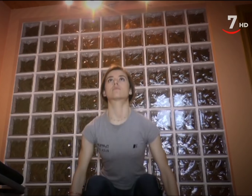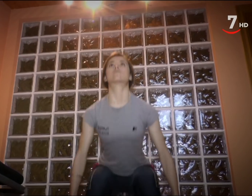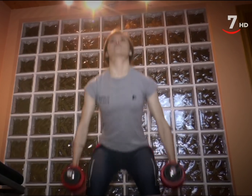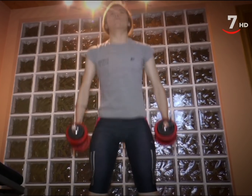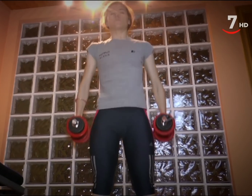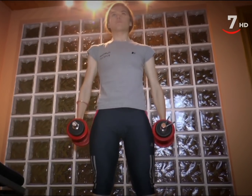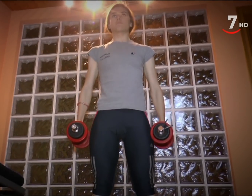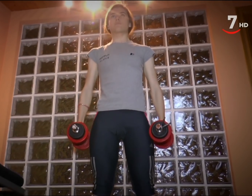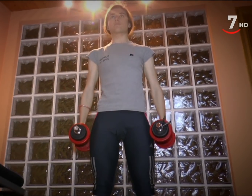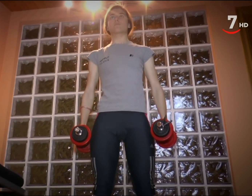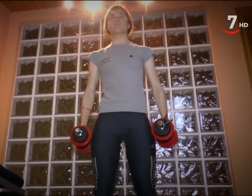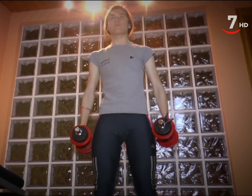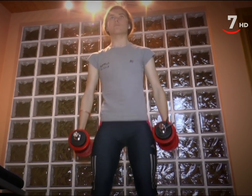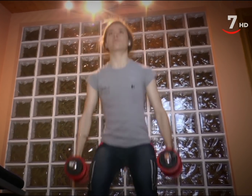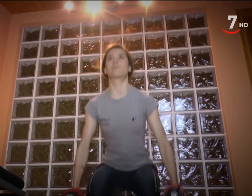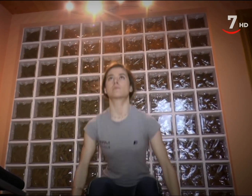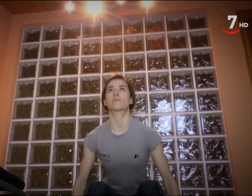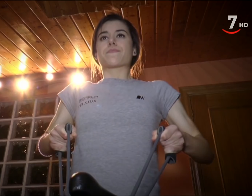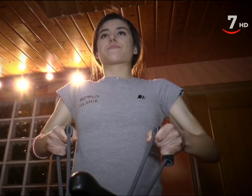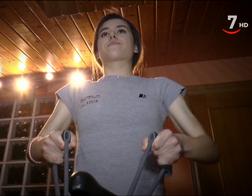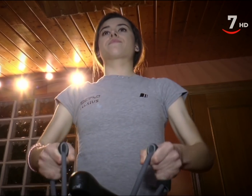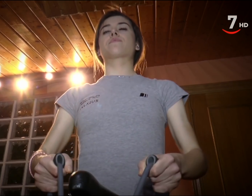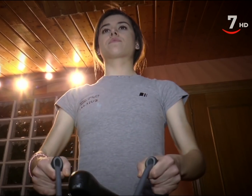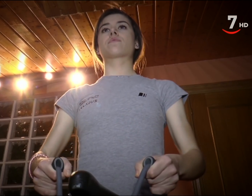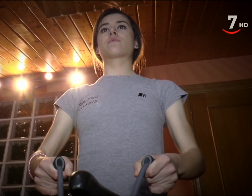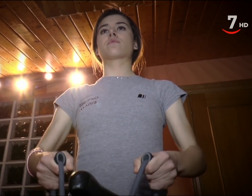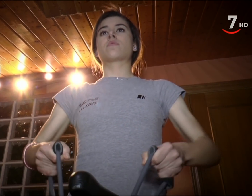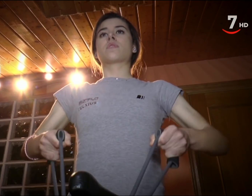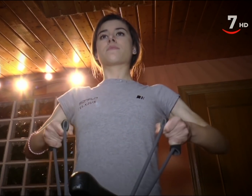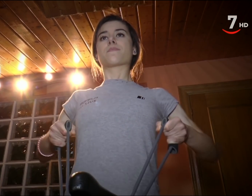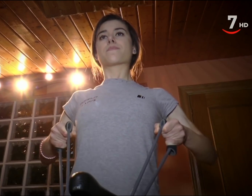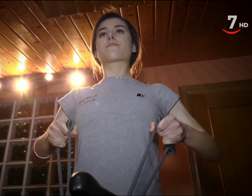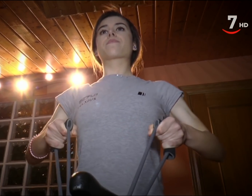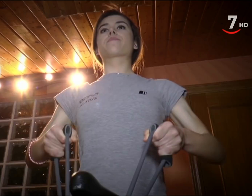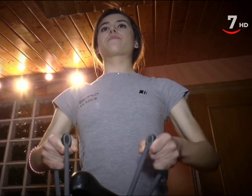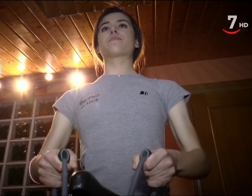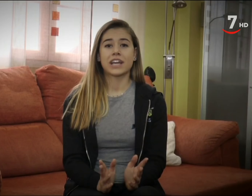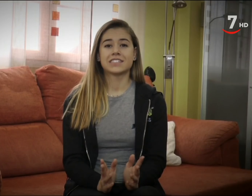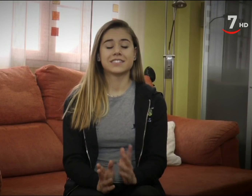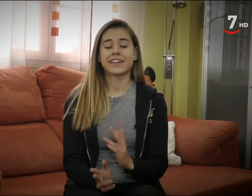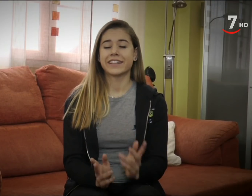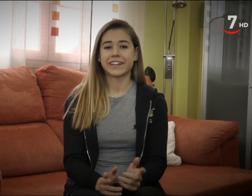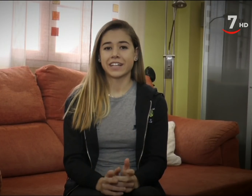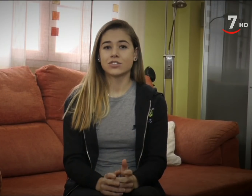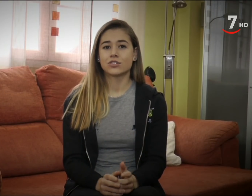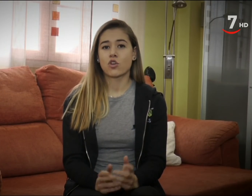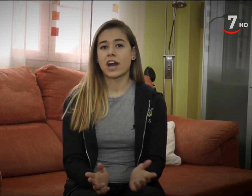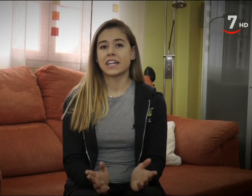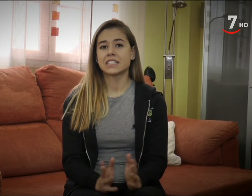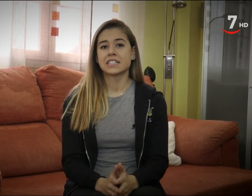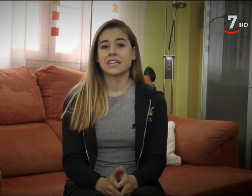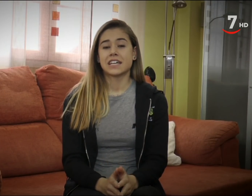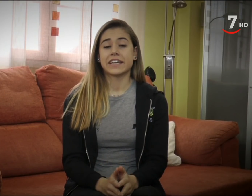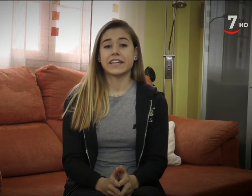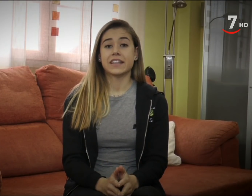todo. No podemos fijar ningún objetivo ni ninguna fecha en concreto. Lo importante ahora es seguir entrenando con